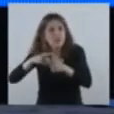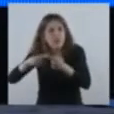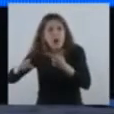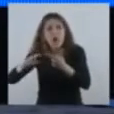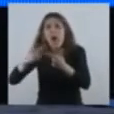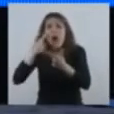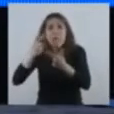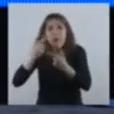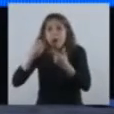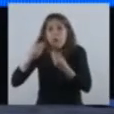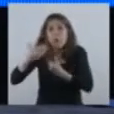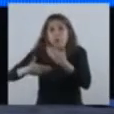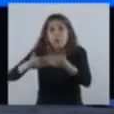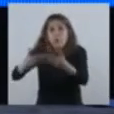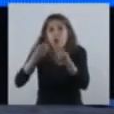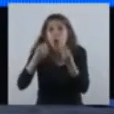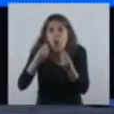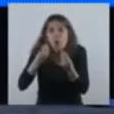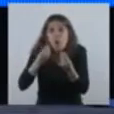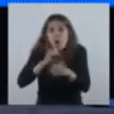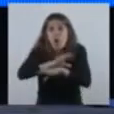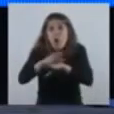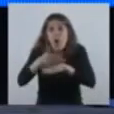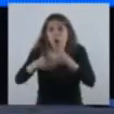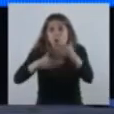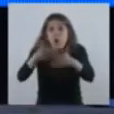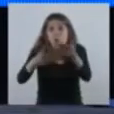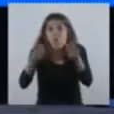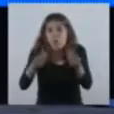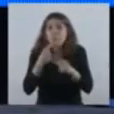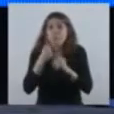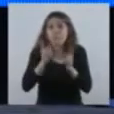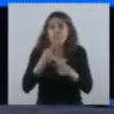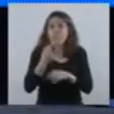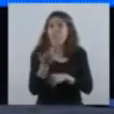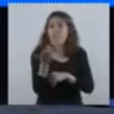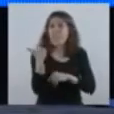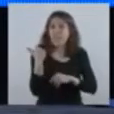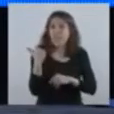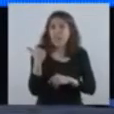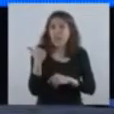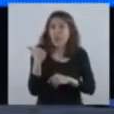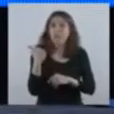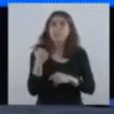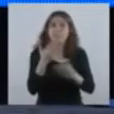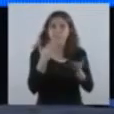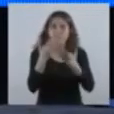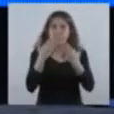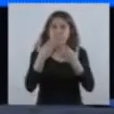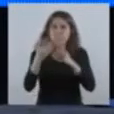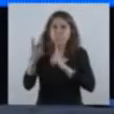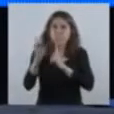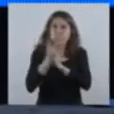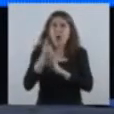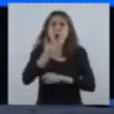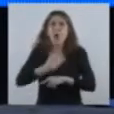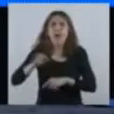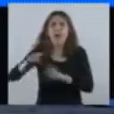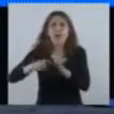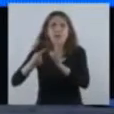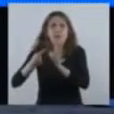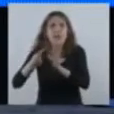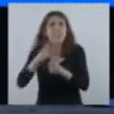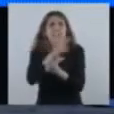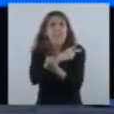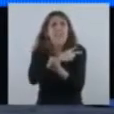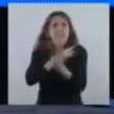evoluciona la pandemia. Y ayer también hablé con el gobernador de Buenos Aires, el jefe de gobierno de